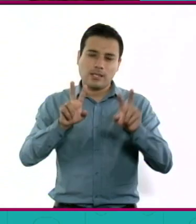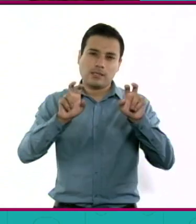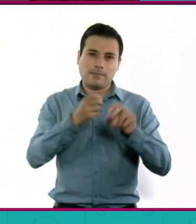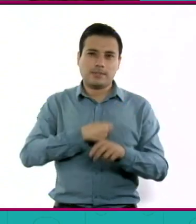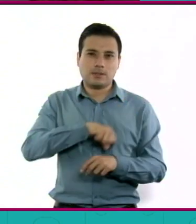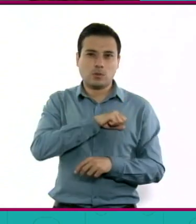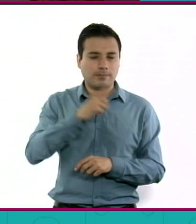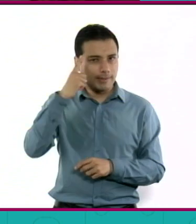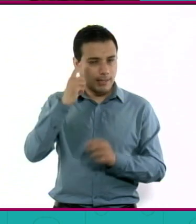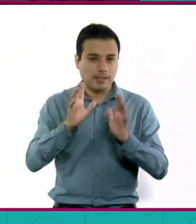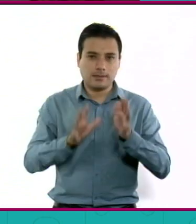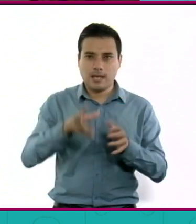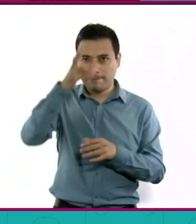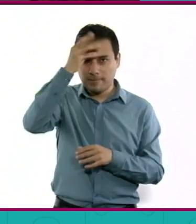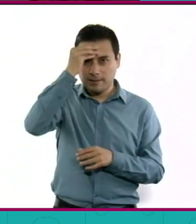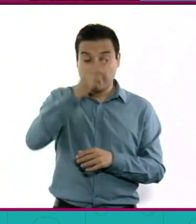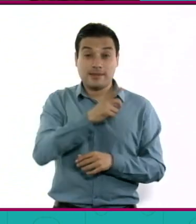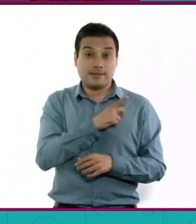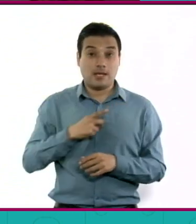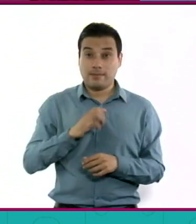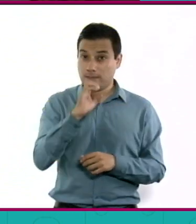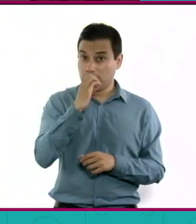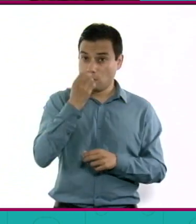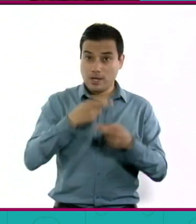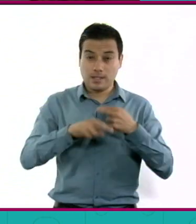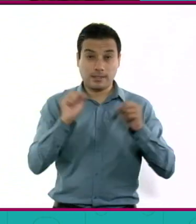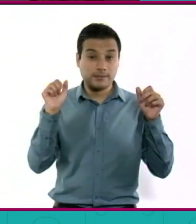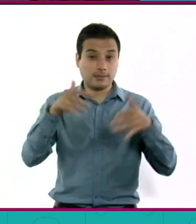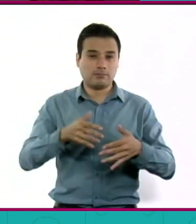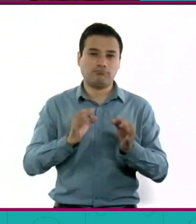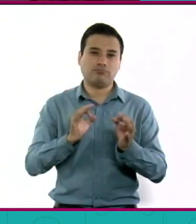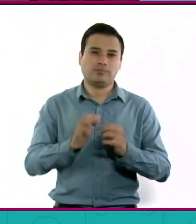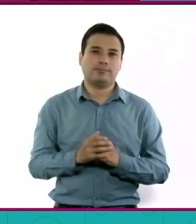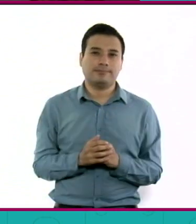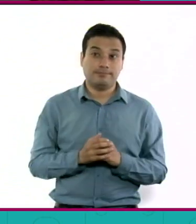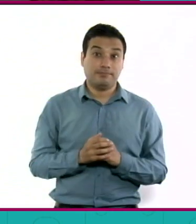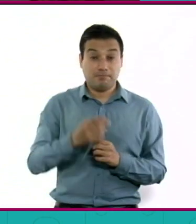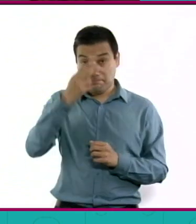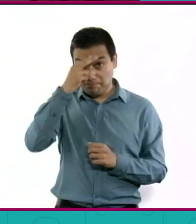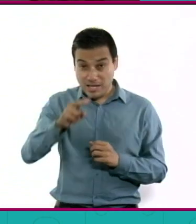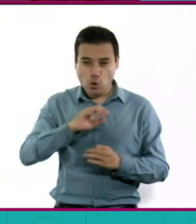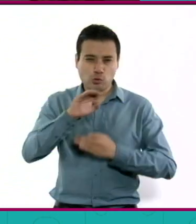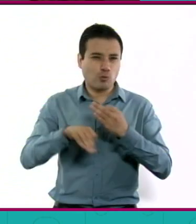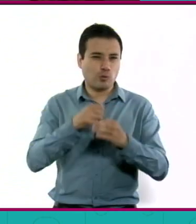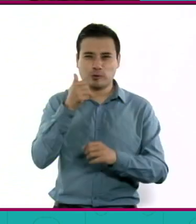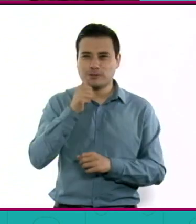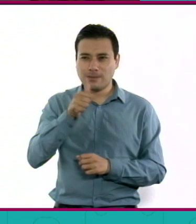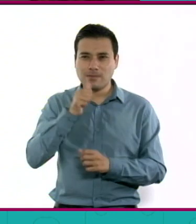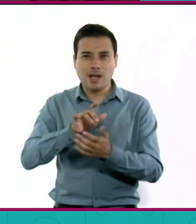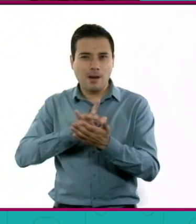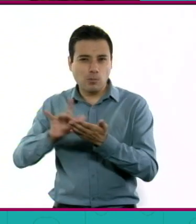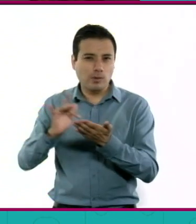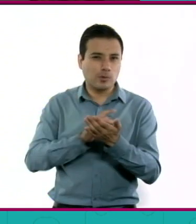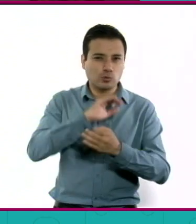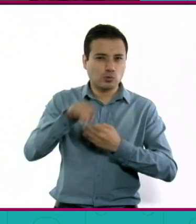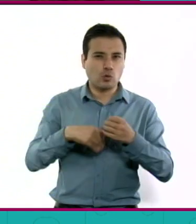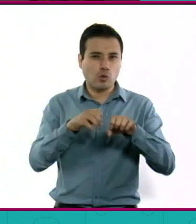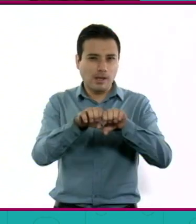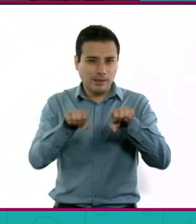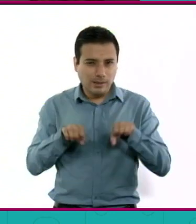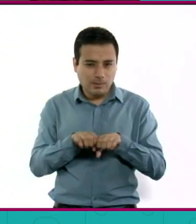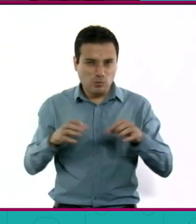y disfrutar este regreso, somos una sociedad maravillosa donde siempre nos hemos ayudado, donde todos trabajamos juntos